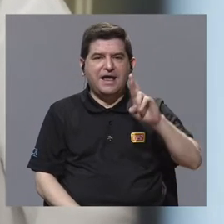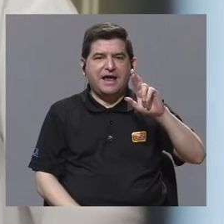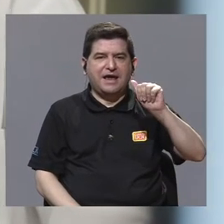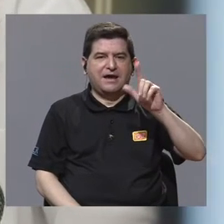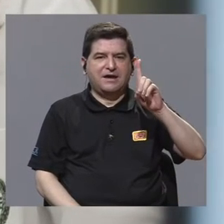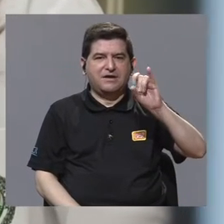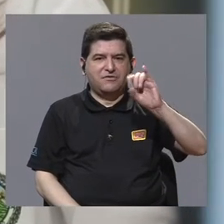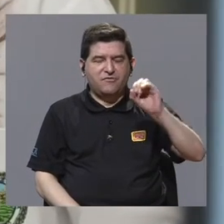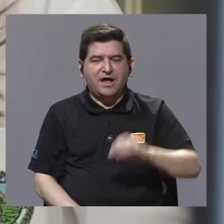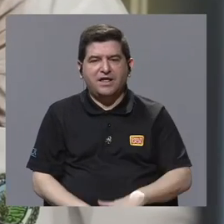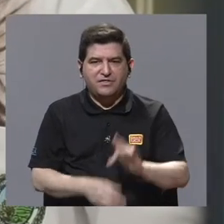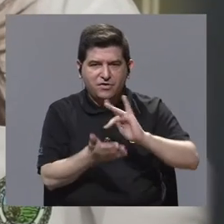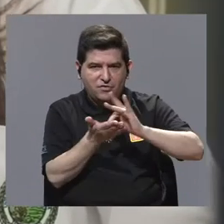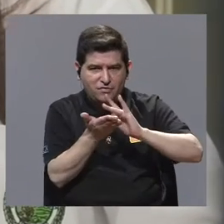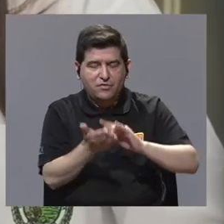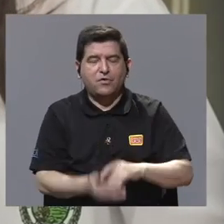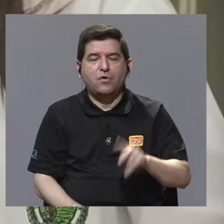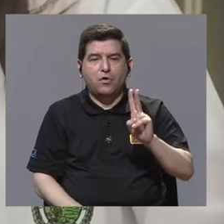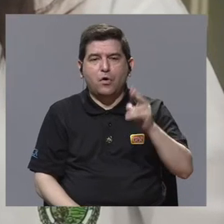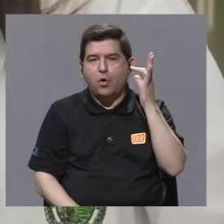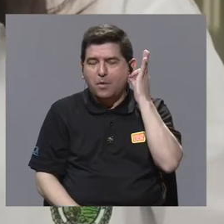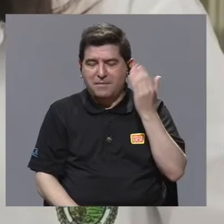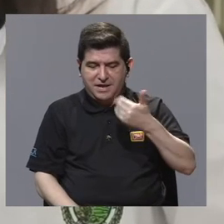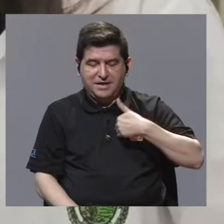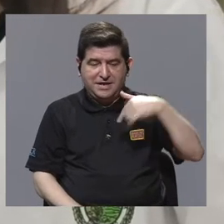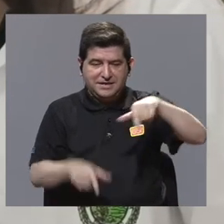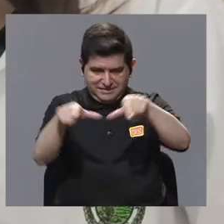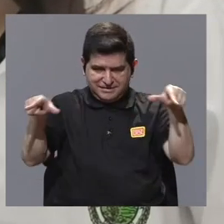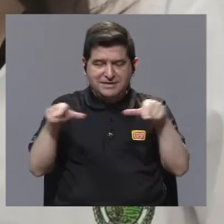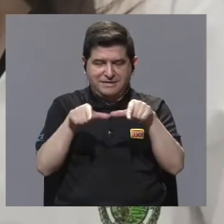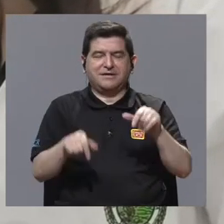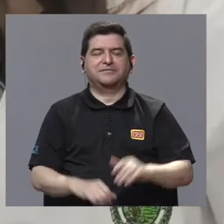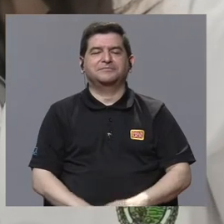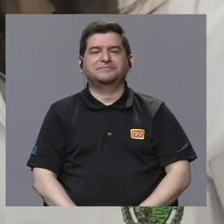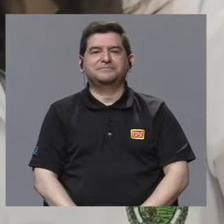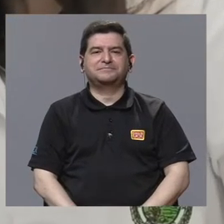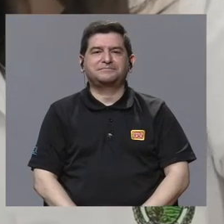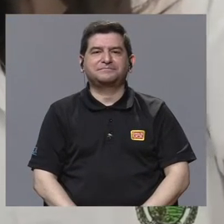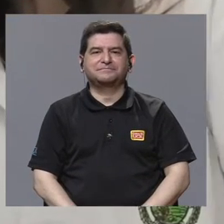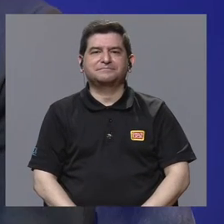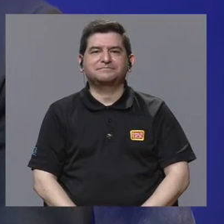que es una compañera que nosotros tenemos aquí en la instalación.